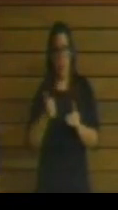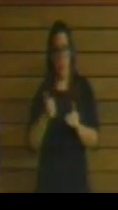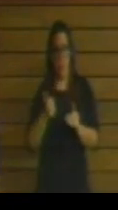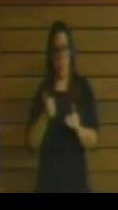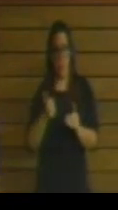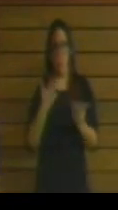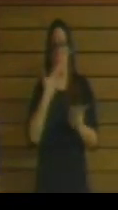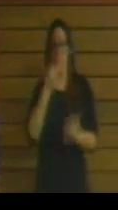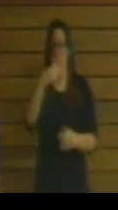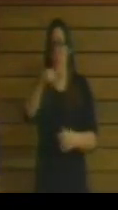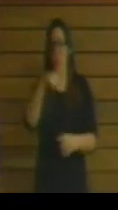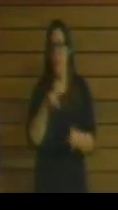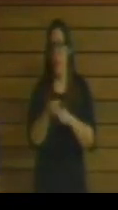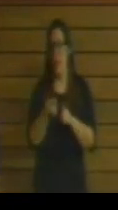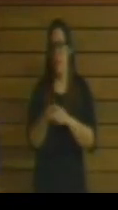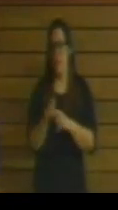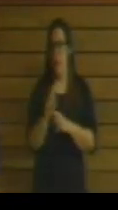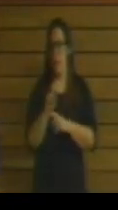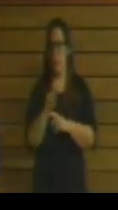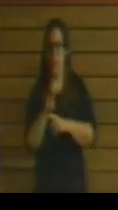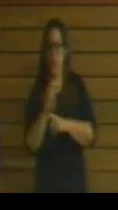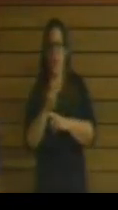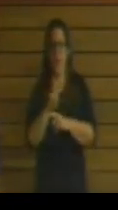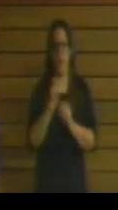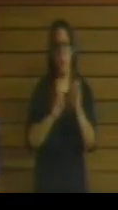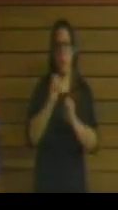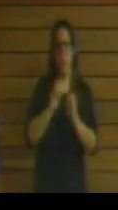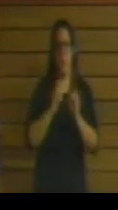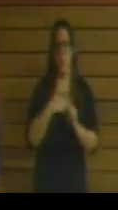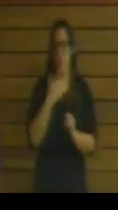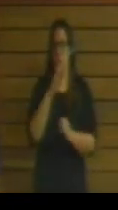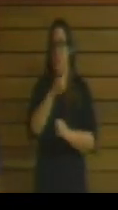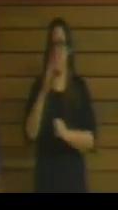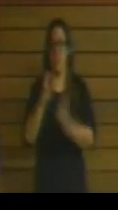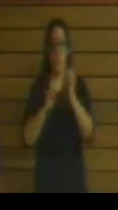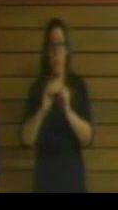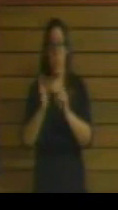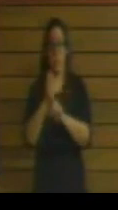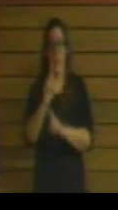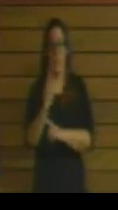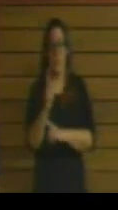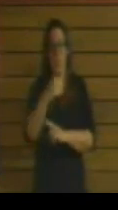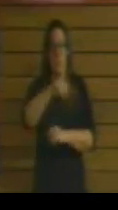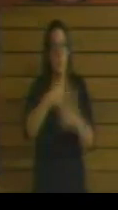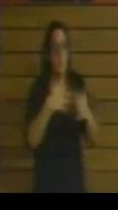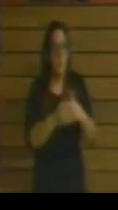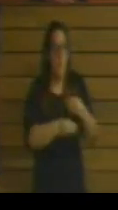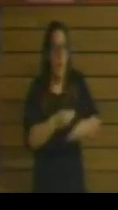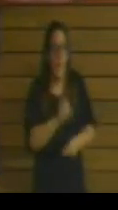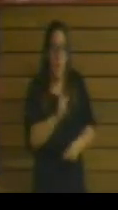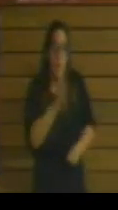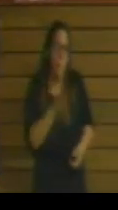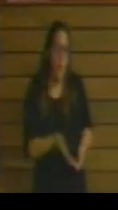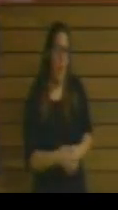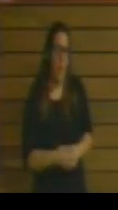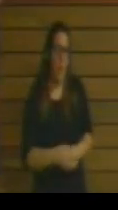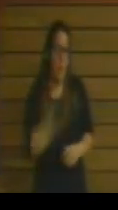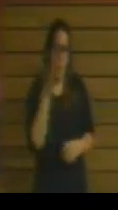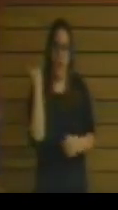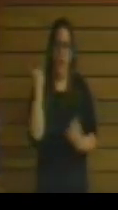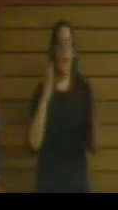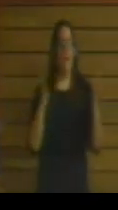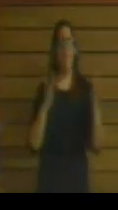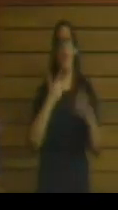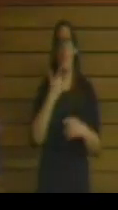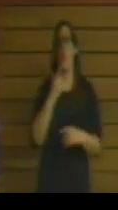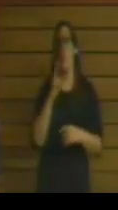si tanto criticaron ese doce, catorce por ciento, que no llegaba al treinta y tres por ciento, ¿por qué no lo han hecho? No, no, decían en aquella época. No, no, es